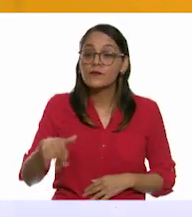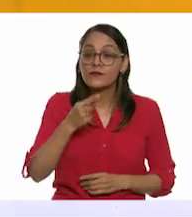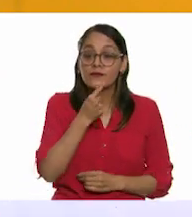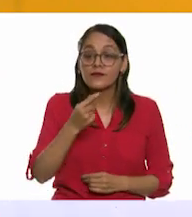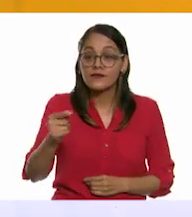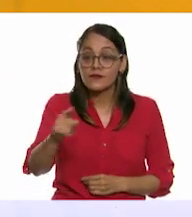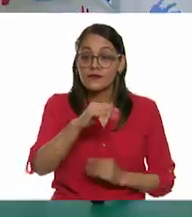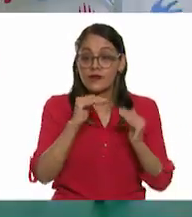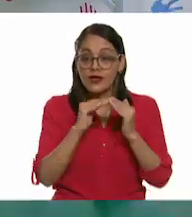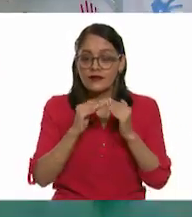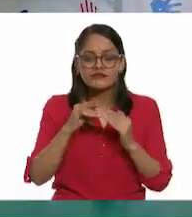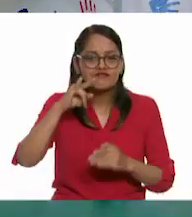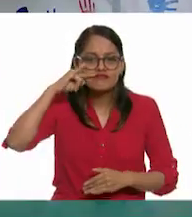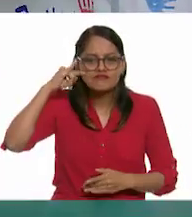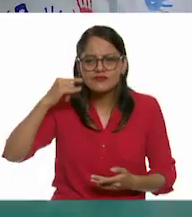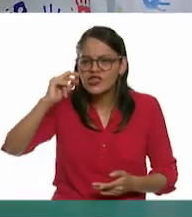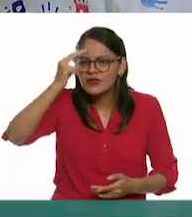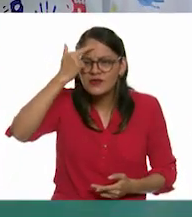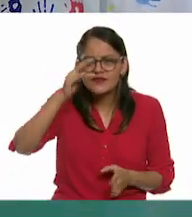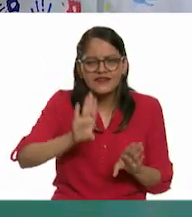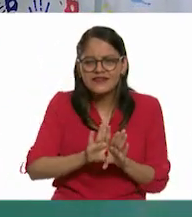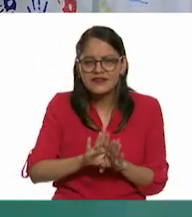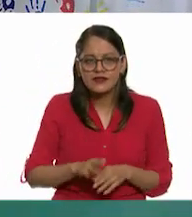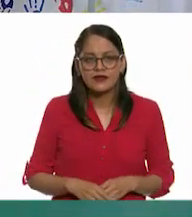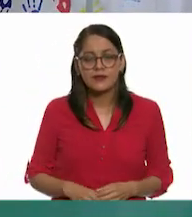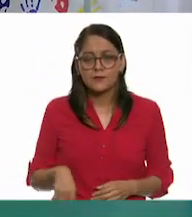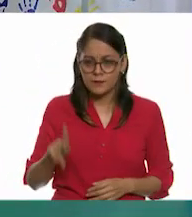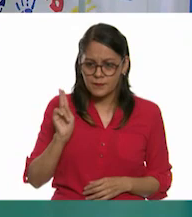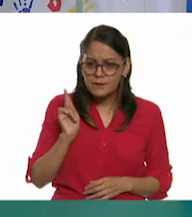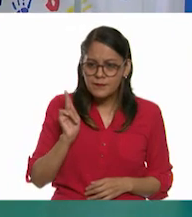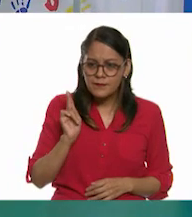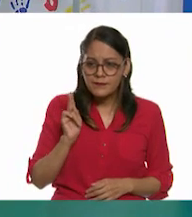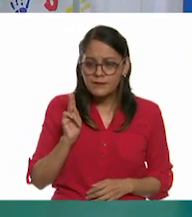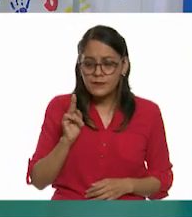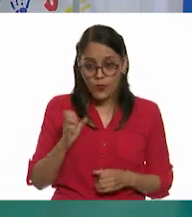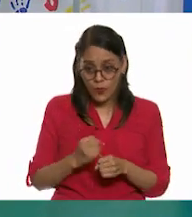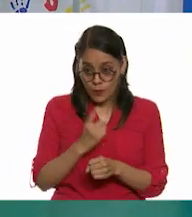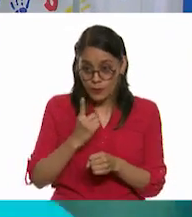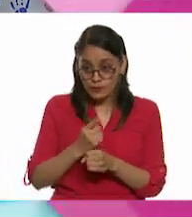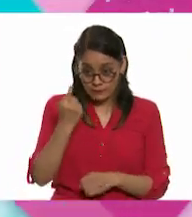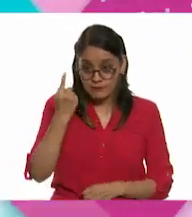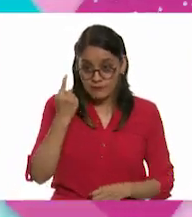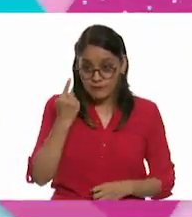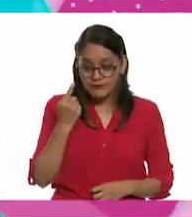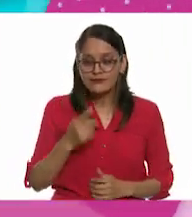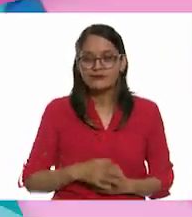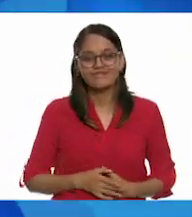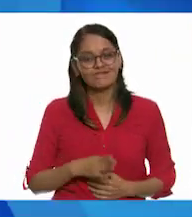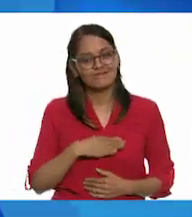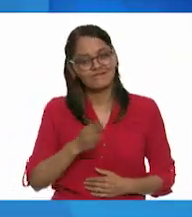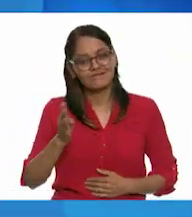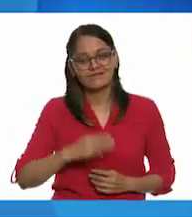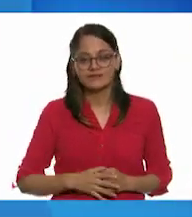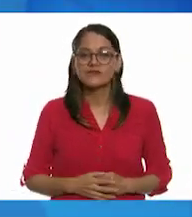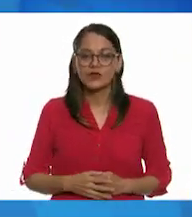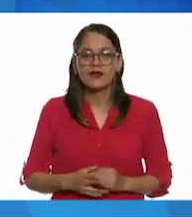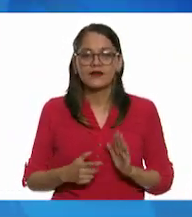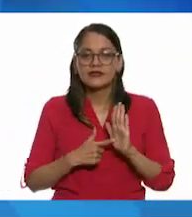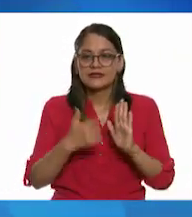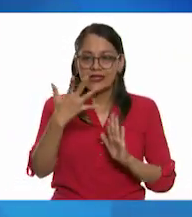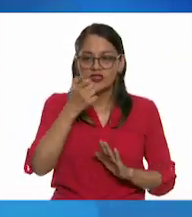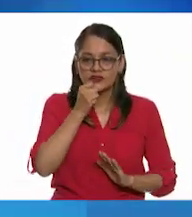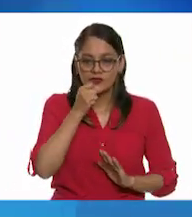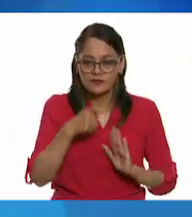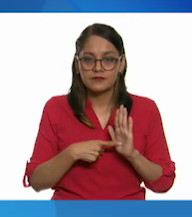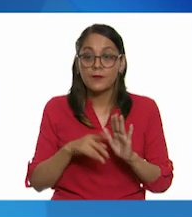niñas en casa también dicen que no se acuerdan cómo es la figura. Pero... ¿Les damos una oportunidad de que lo vean? Bueno. Cinco segundos, nada más. vamos